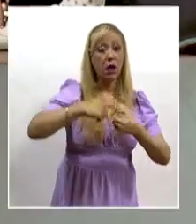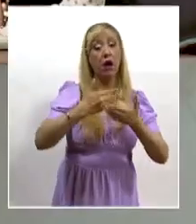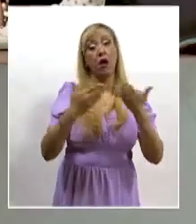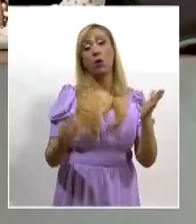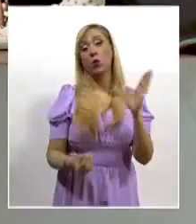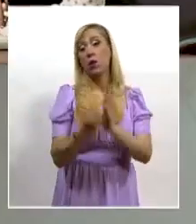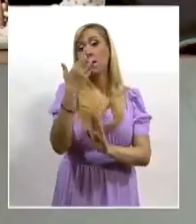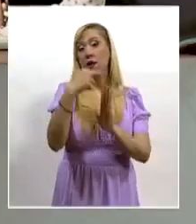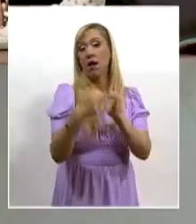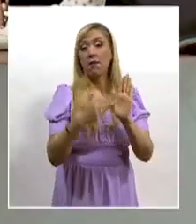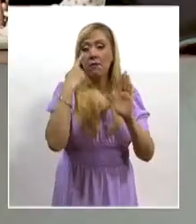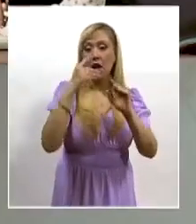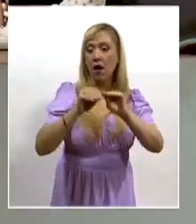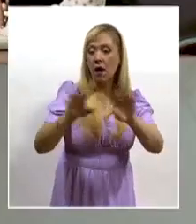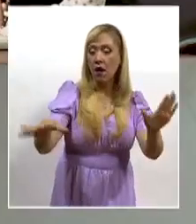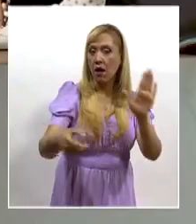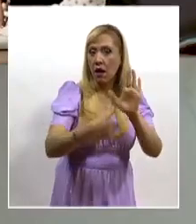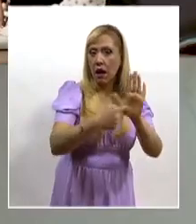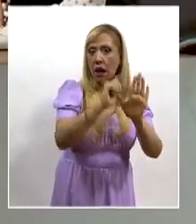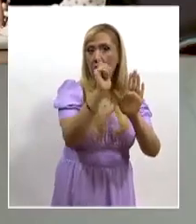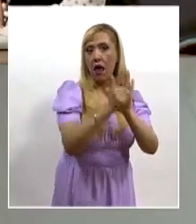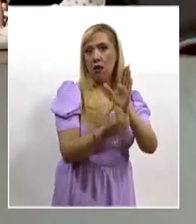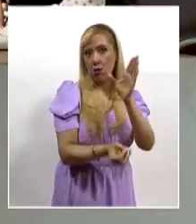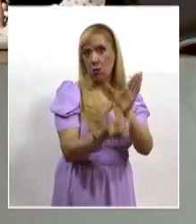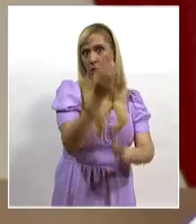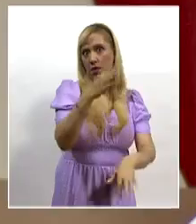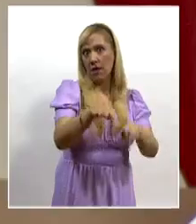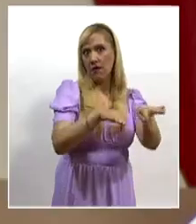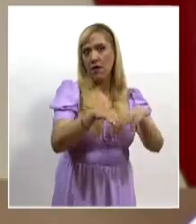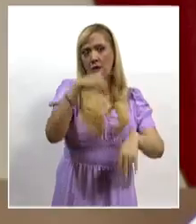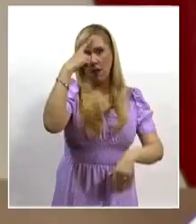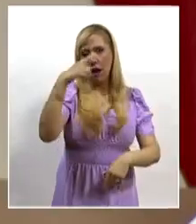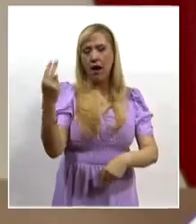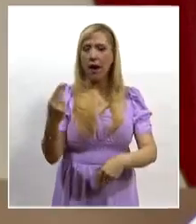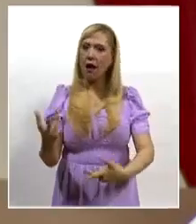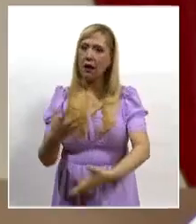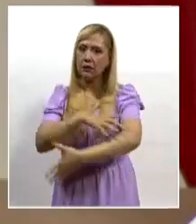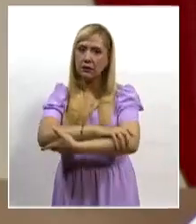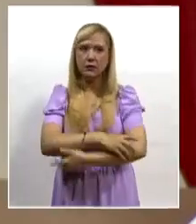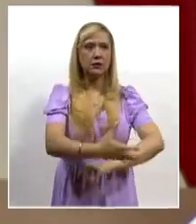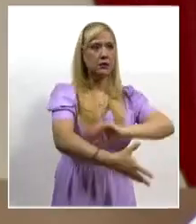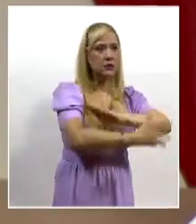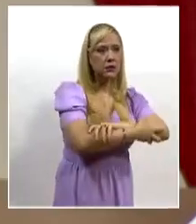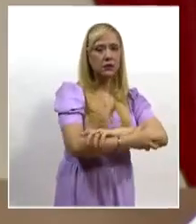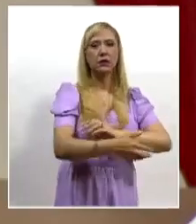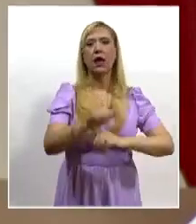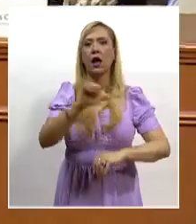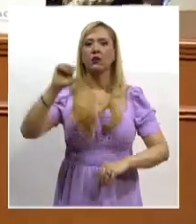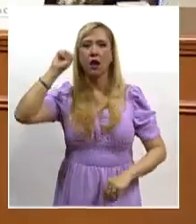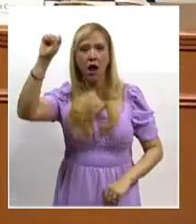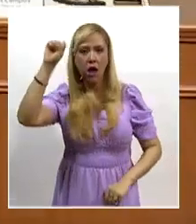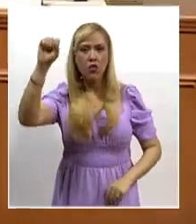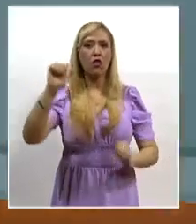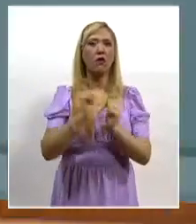que derivan de la reforma laboral en el país y que exista una colaboración con todas las instituciones en este rubro.